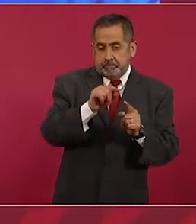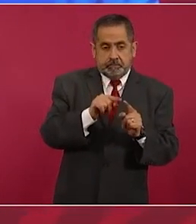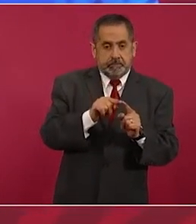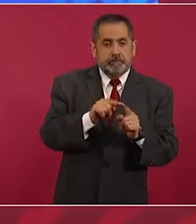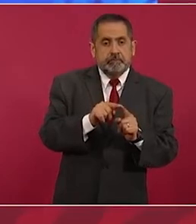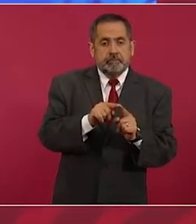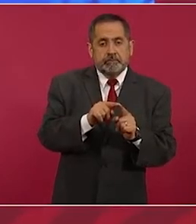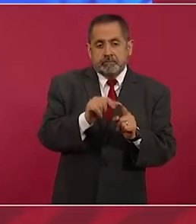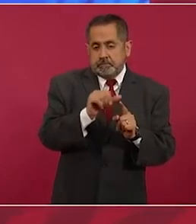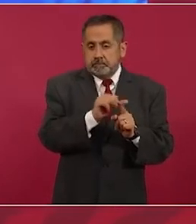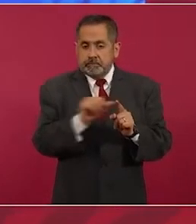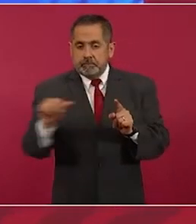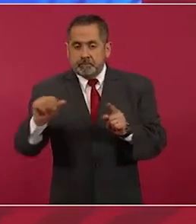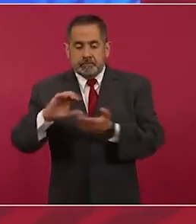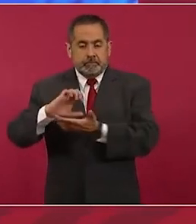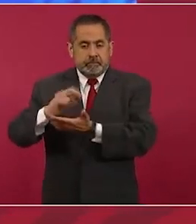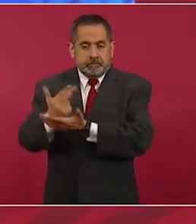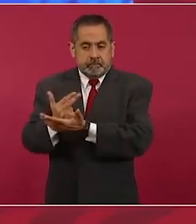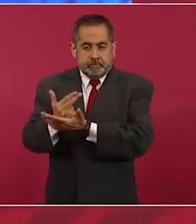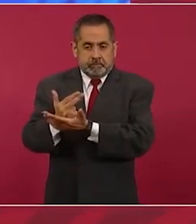hasta Chetumal,